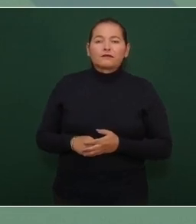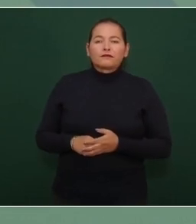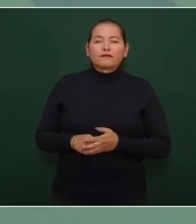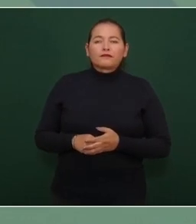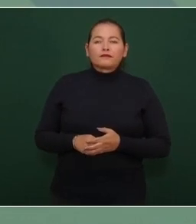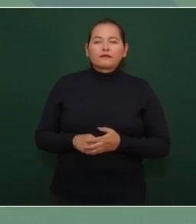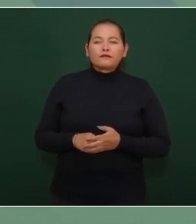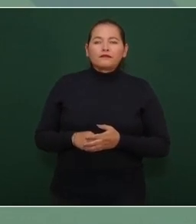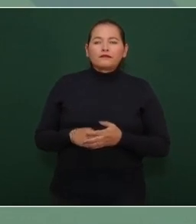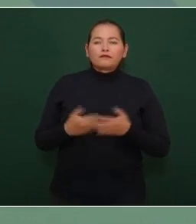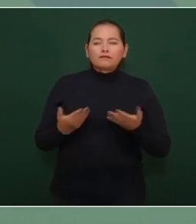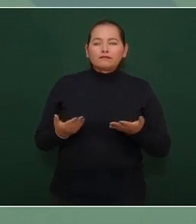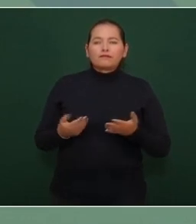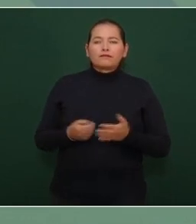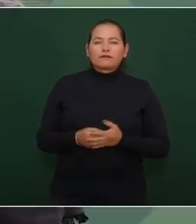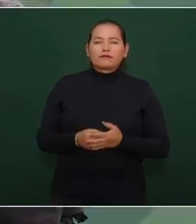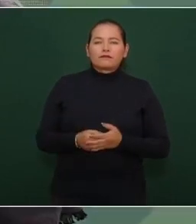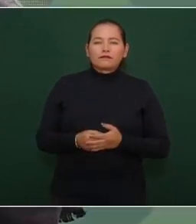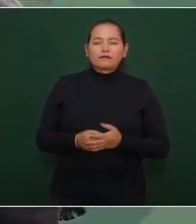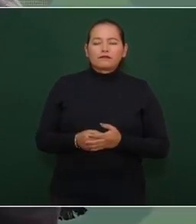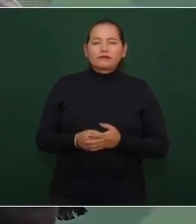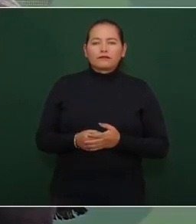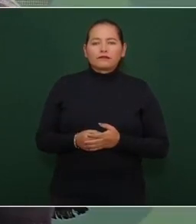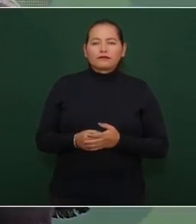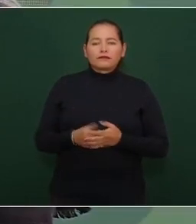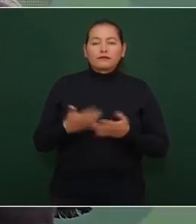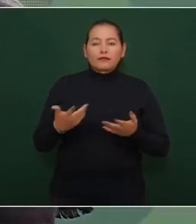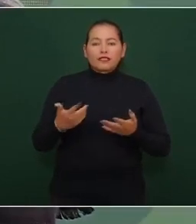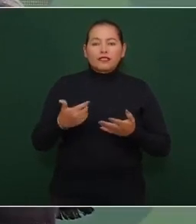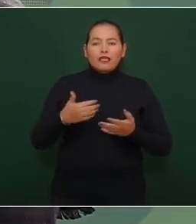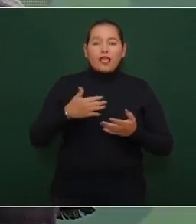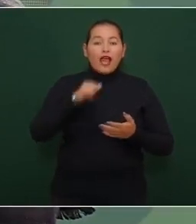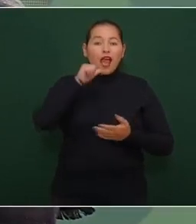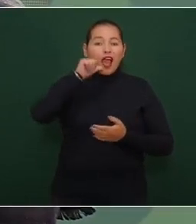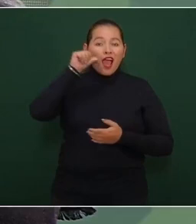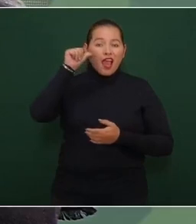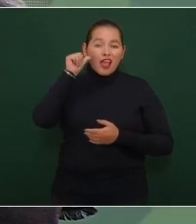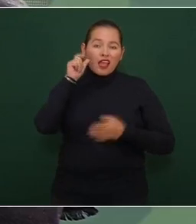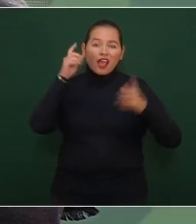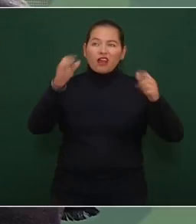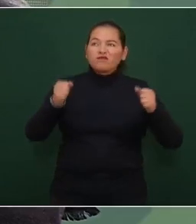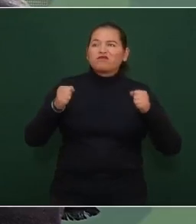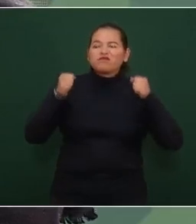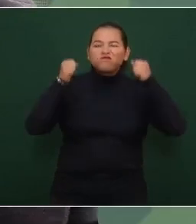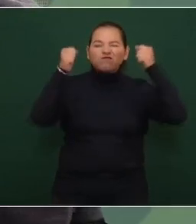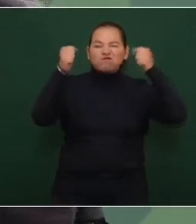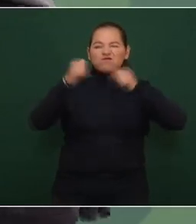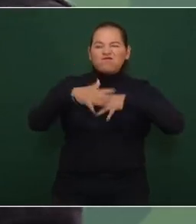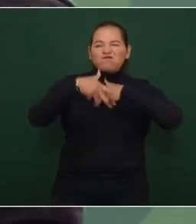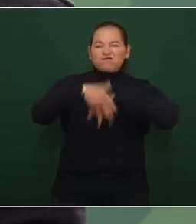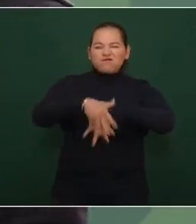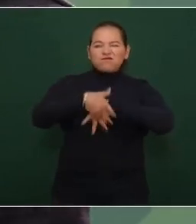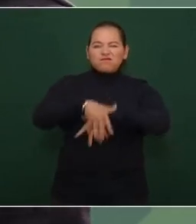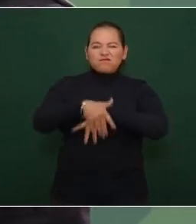que se manifestaron ayer y